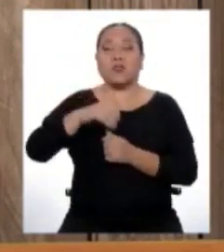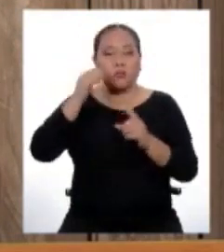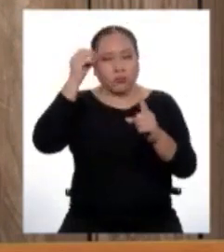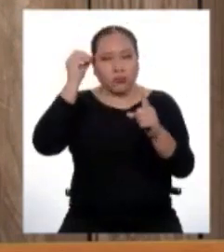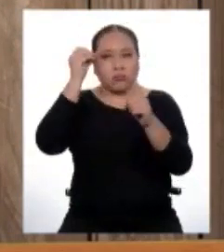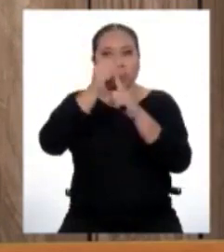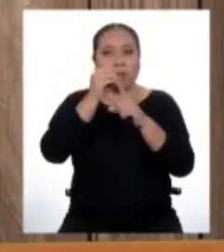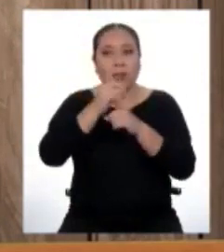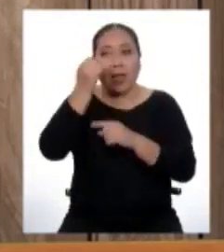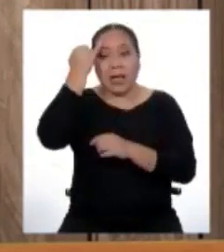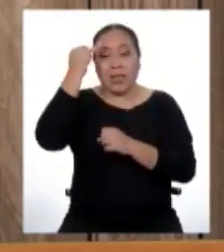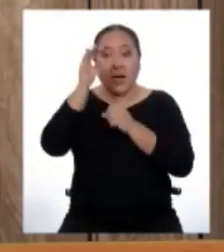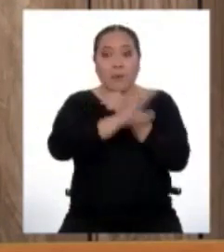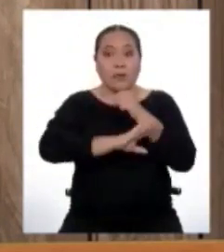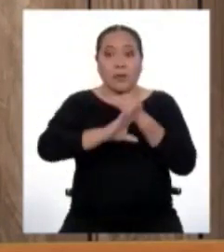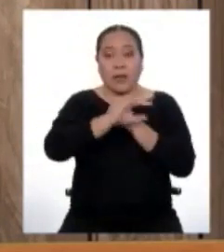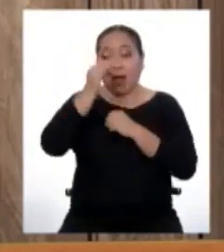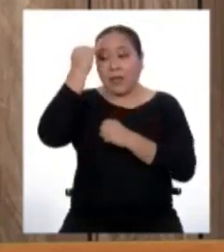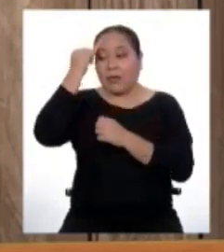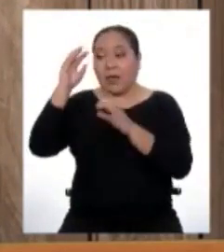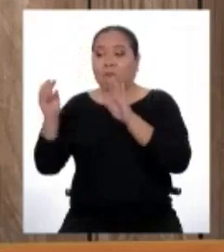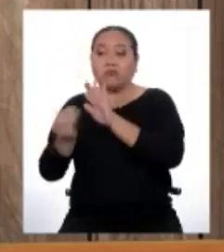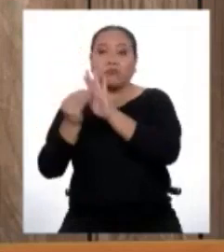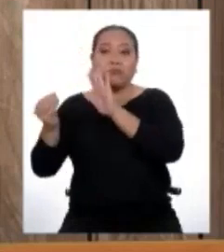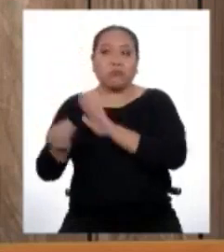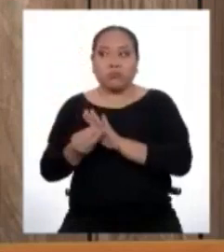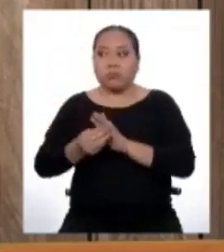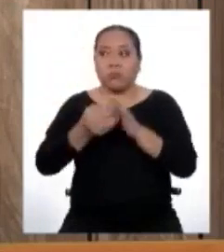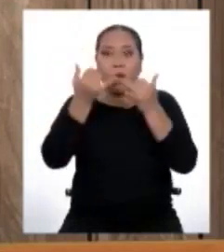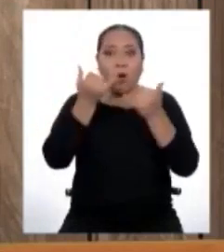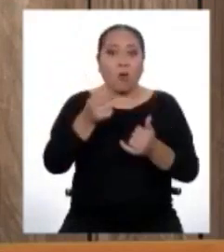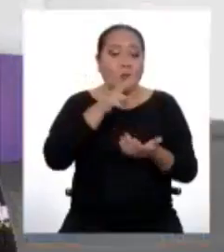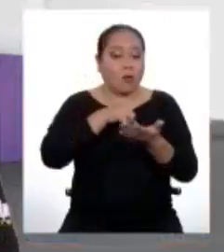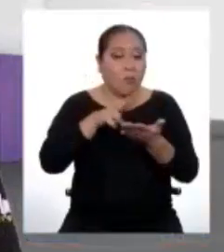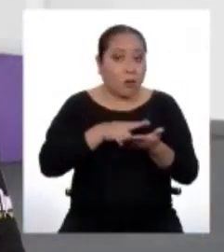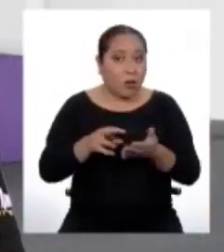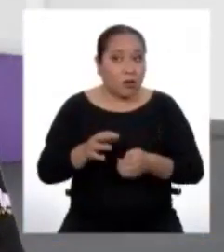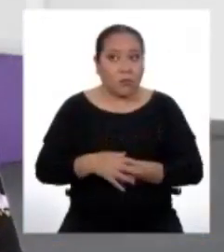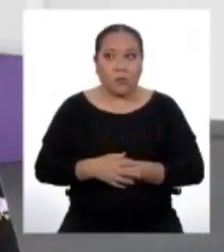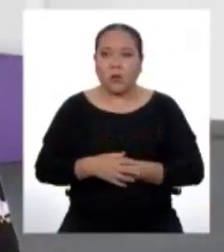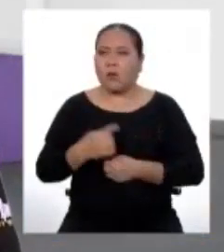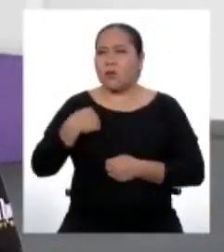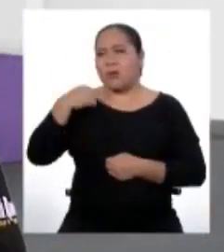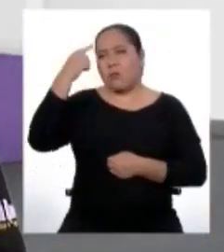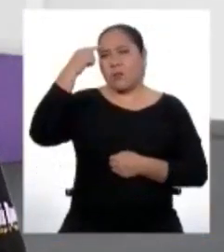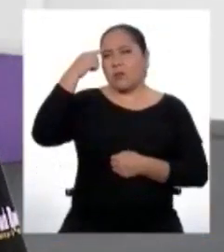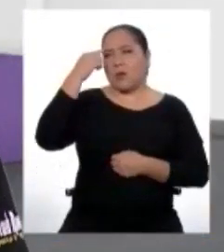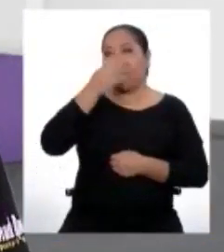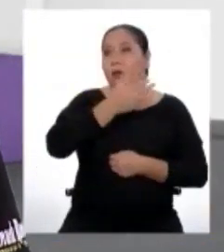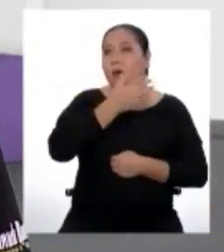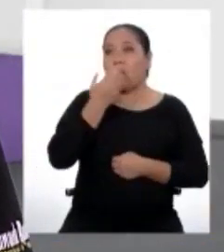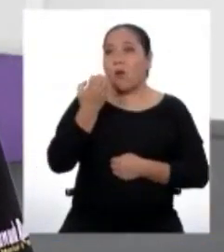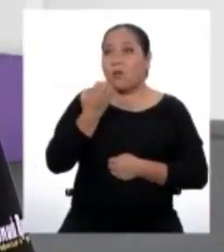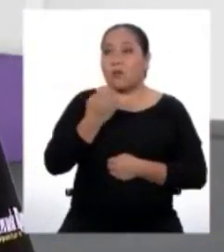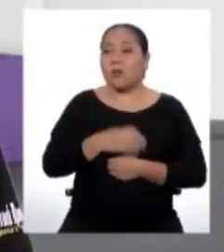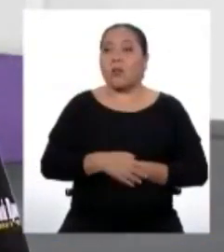y la idea secundaria del párrafo que acabamos de leer? Yo diría que mejor le voy a dar la palabra a Doris para que